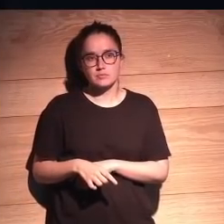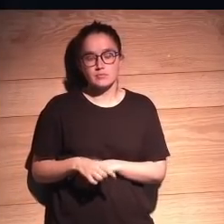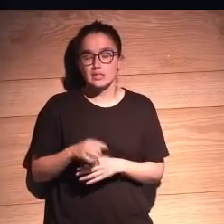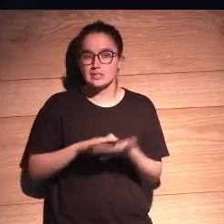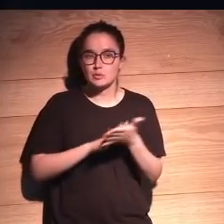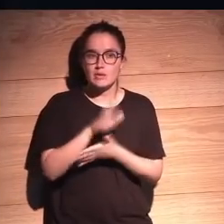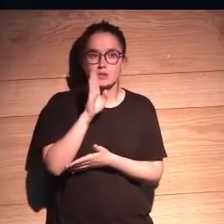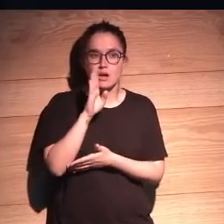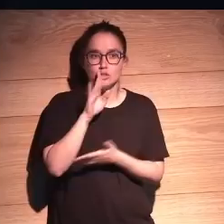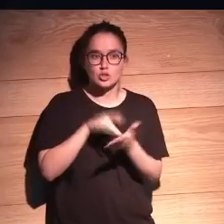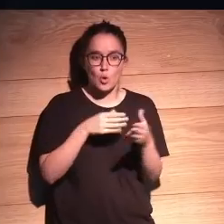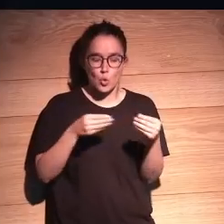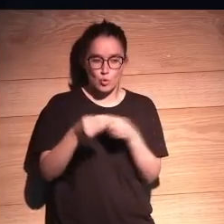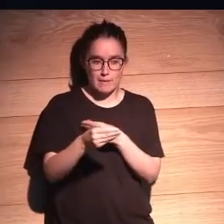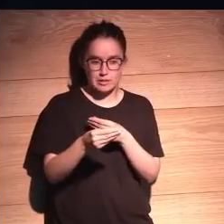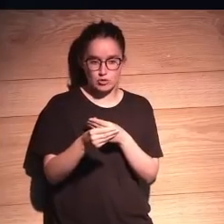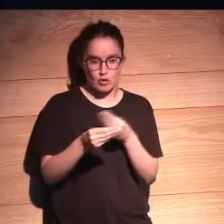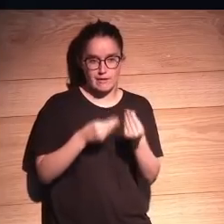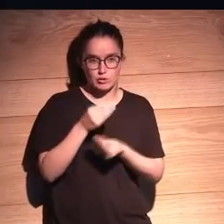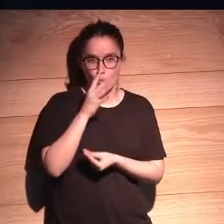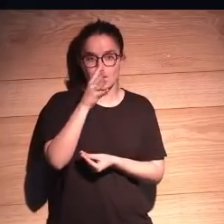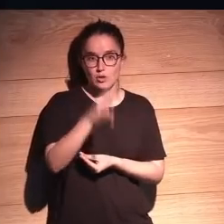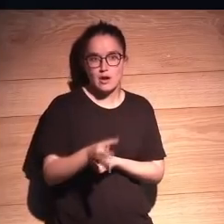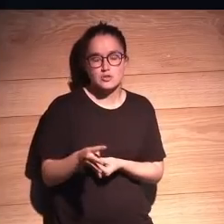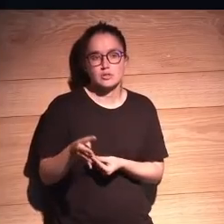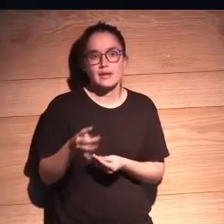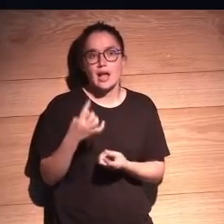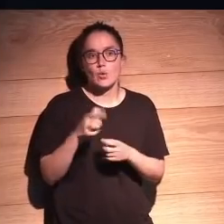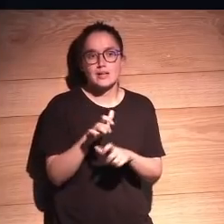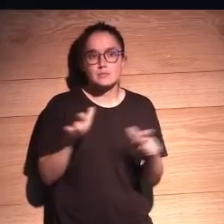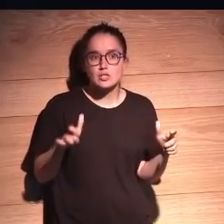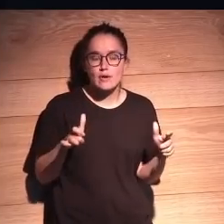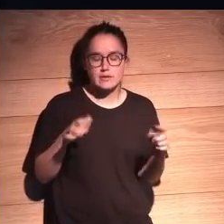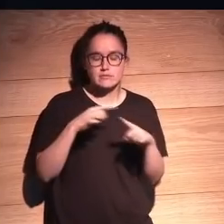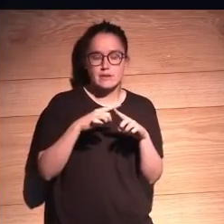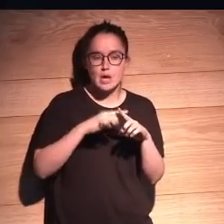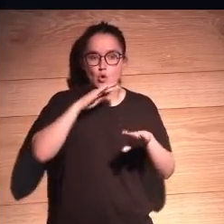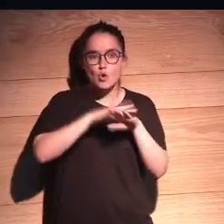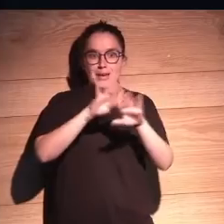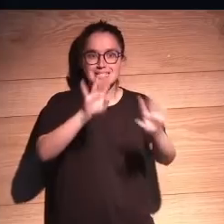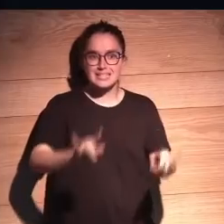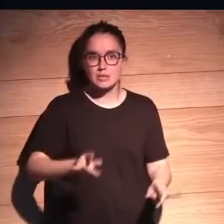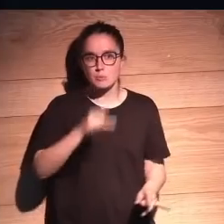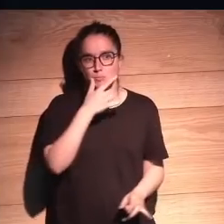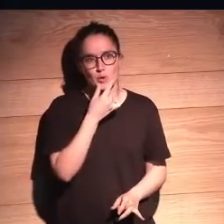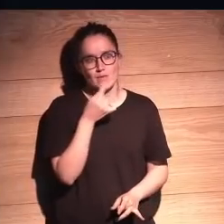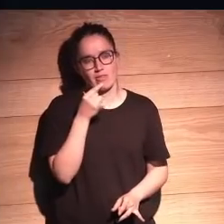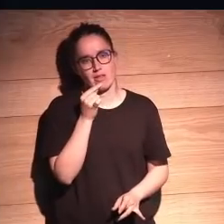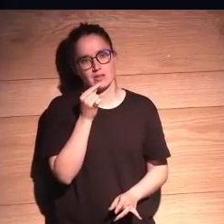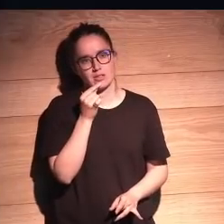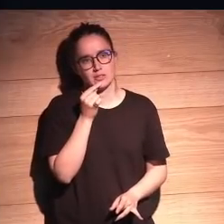estábamos hablando con él tiene un documento elaborado en cuatro años ¿hay gente que ha ido a ese nivel? sí porque eso es muy fácil